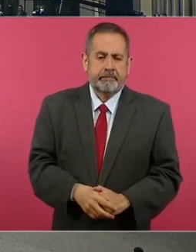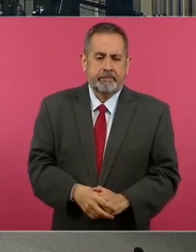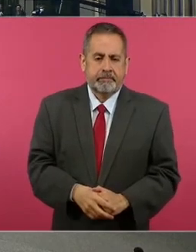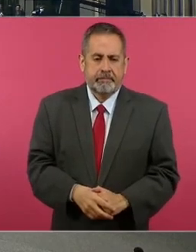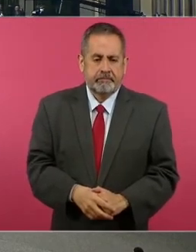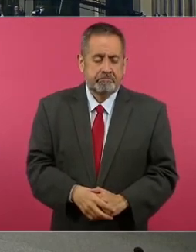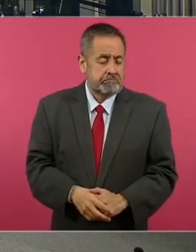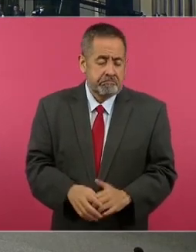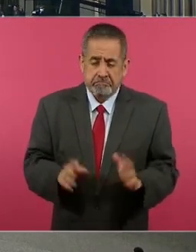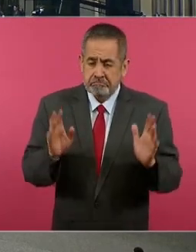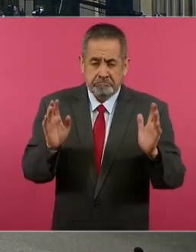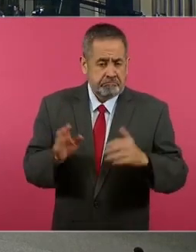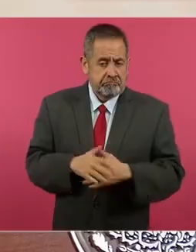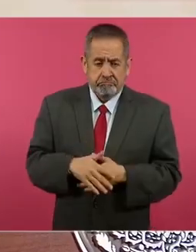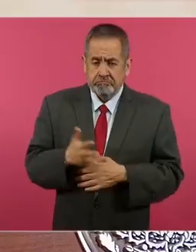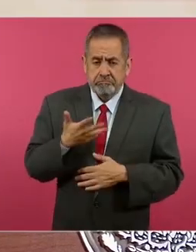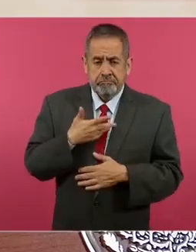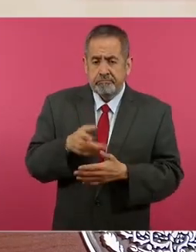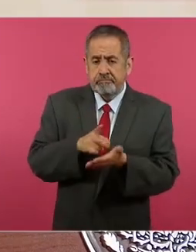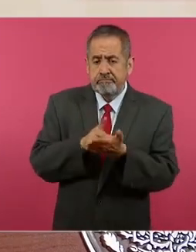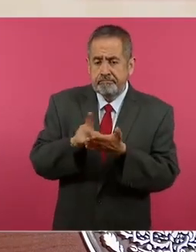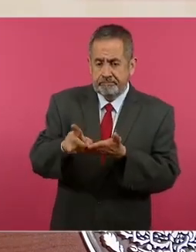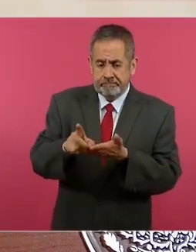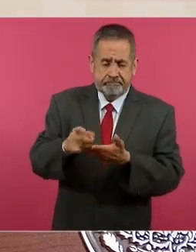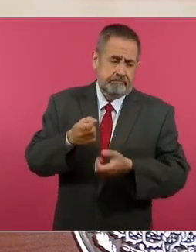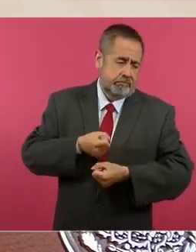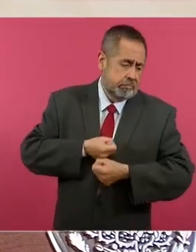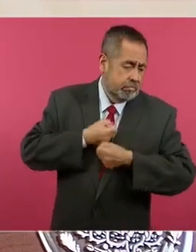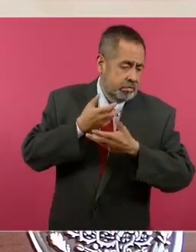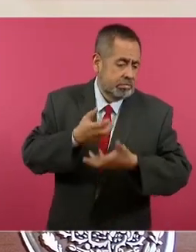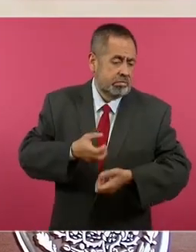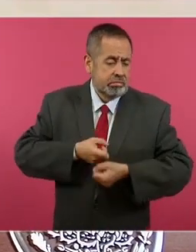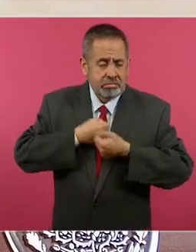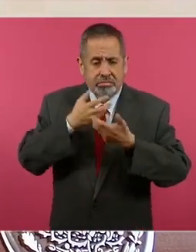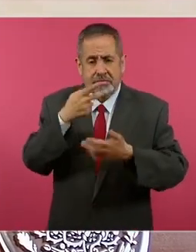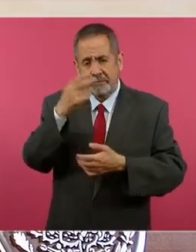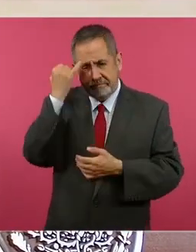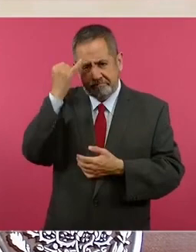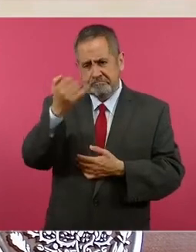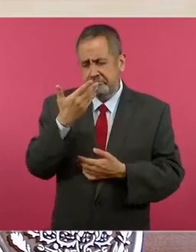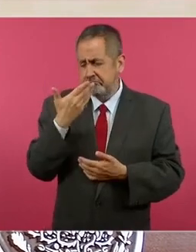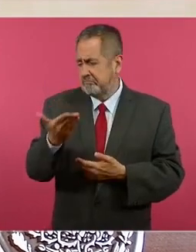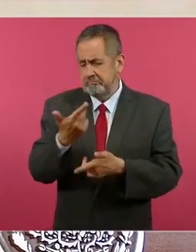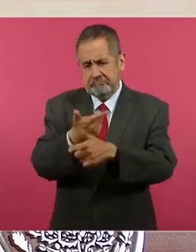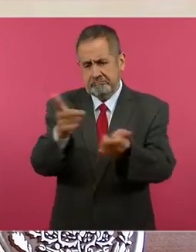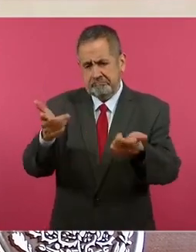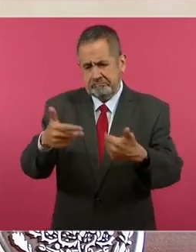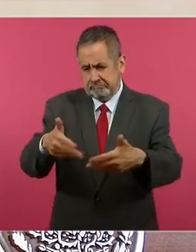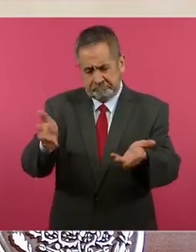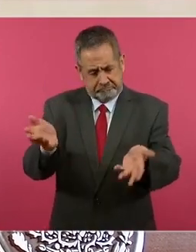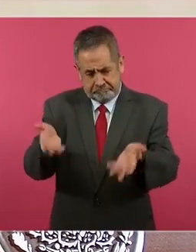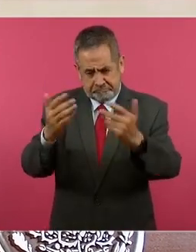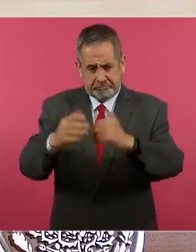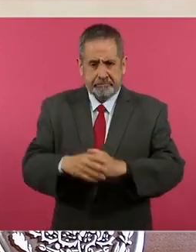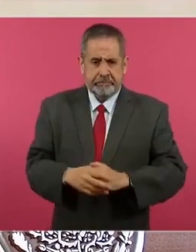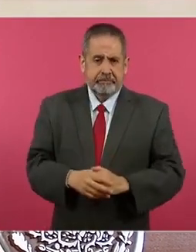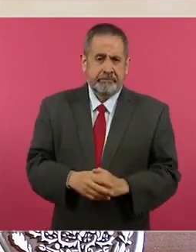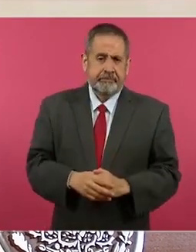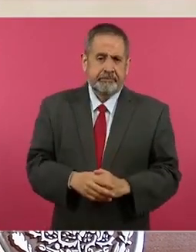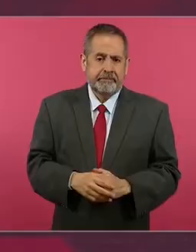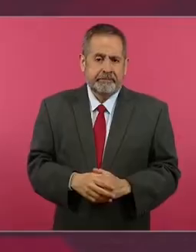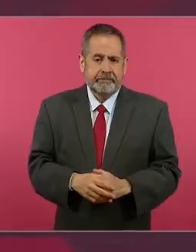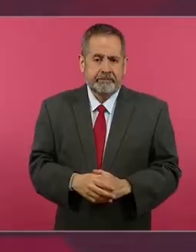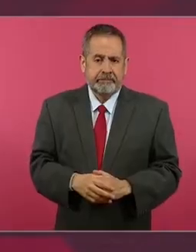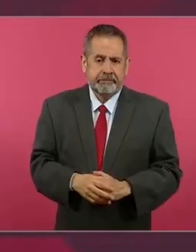movilidad que se presentan en la zona, el mandatario federal reconoció la latente problemática vial que existe en el puente, así